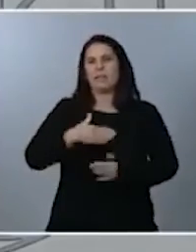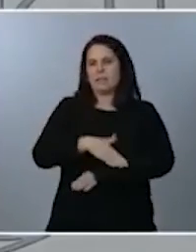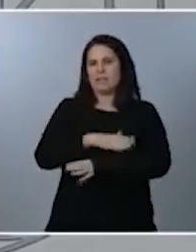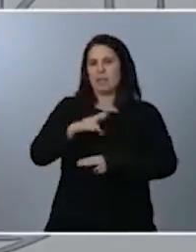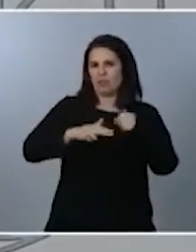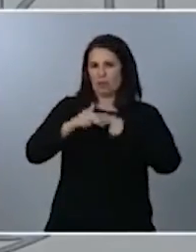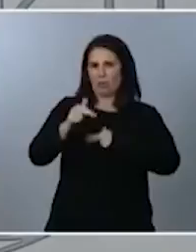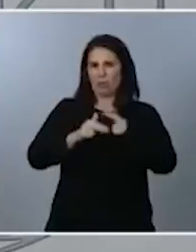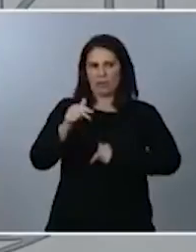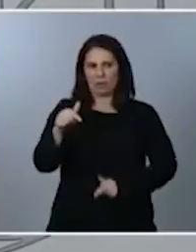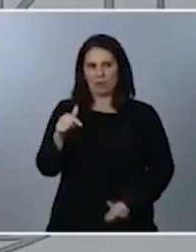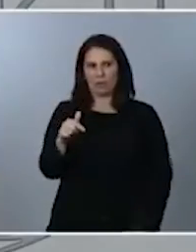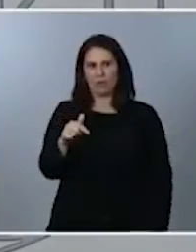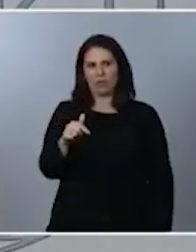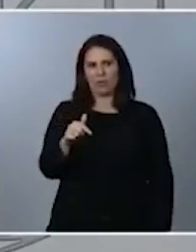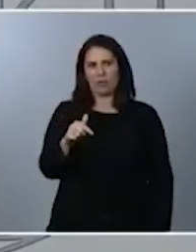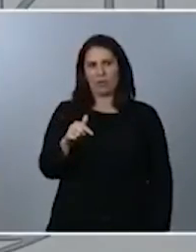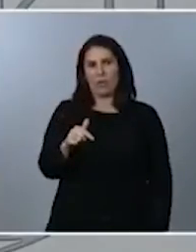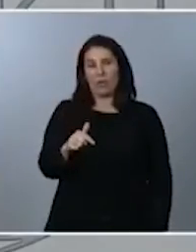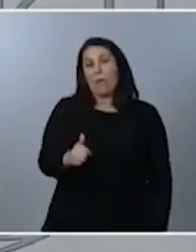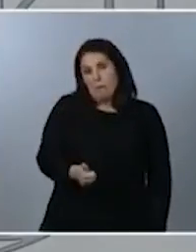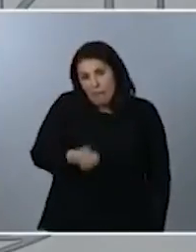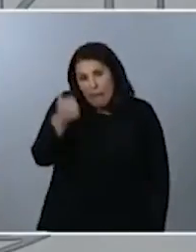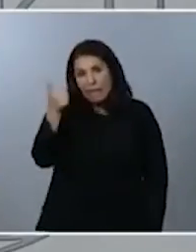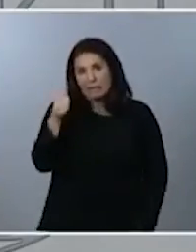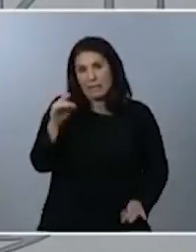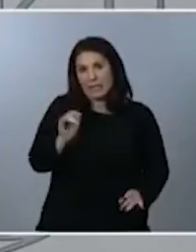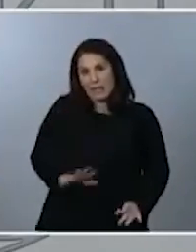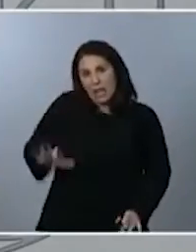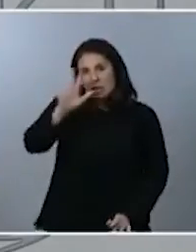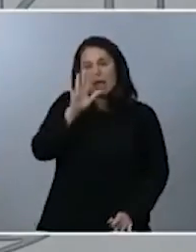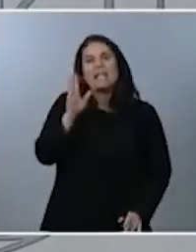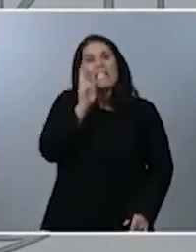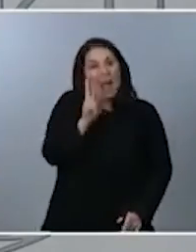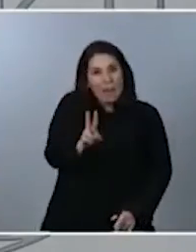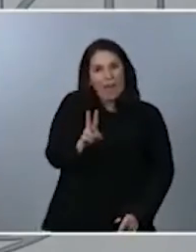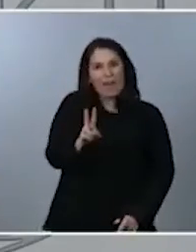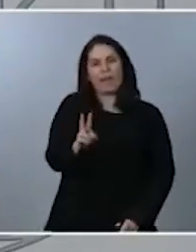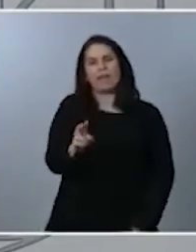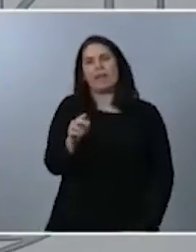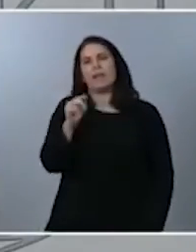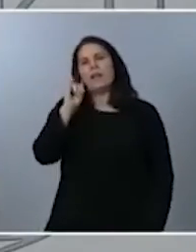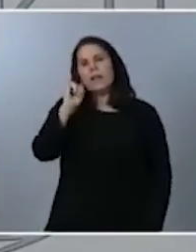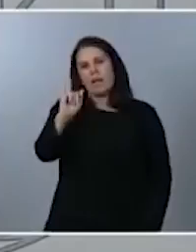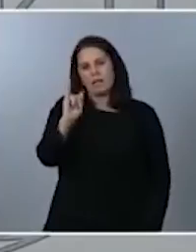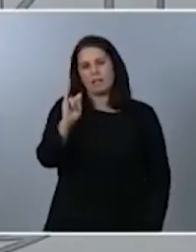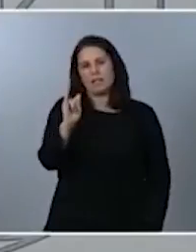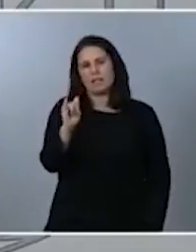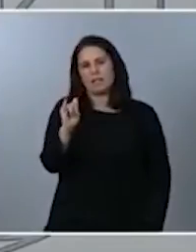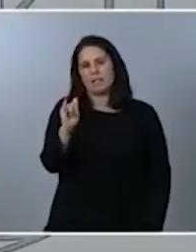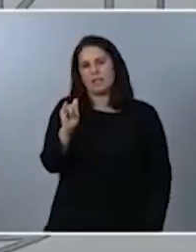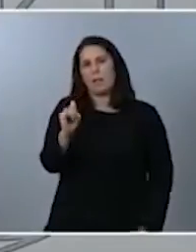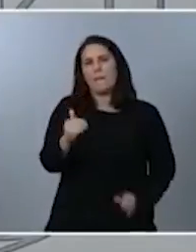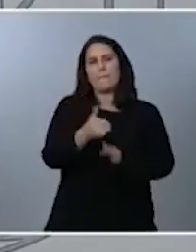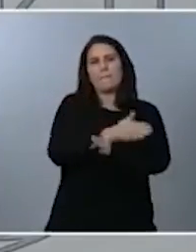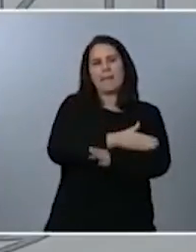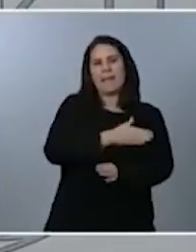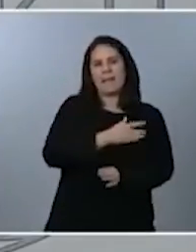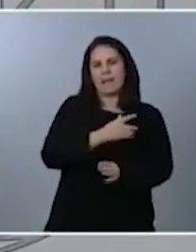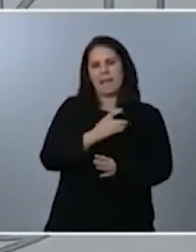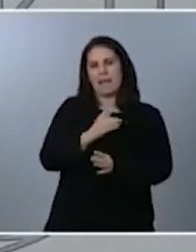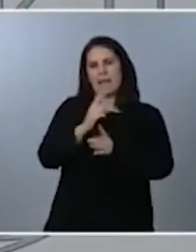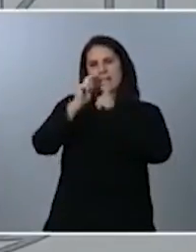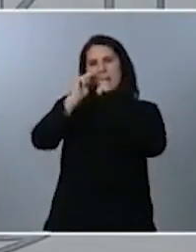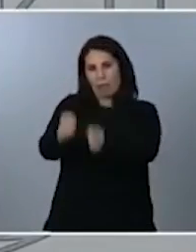más capilarizados en el territorio, van a ver ustedes que hay una aproximación de preasignación a las comunidades autónomas para